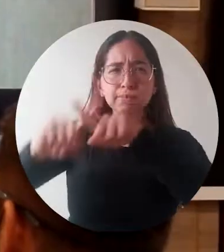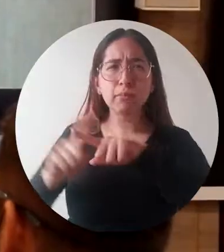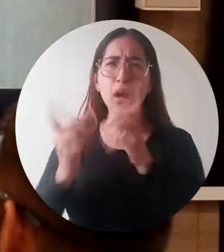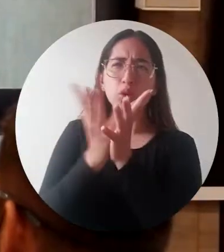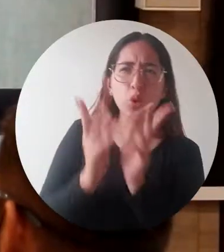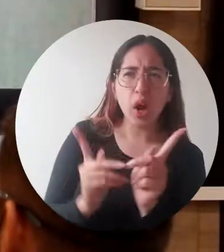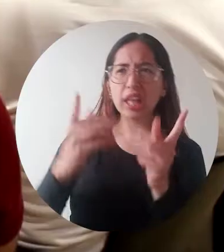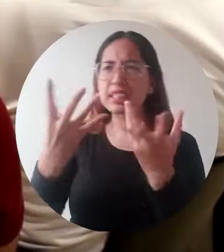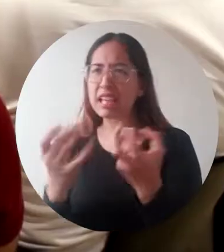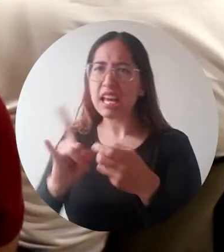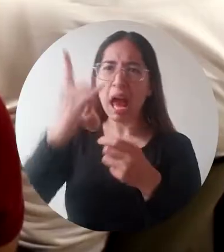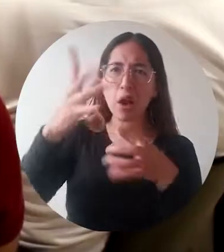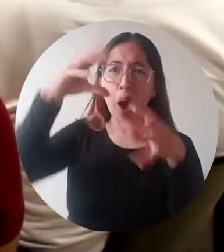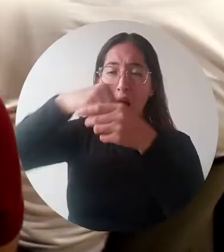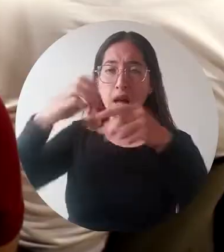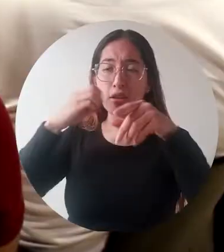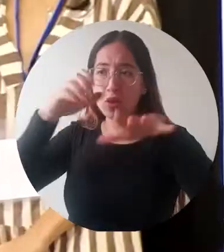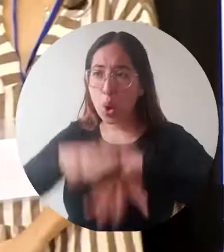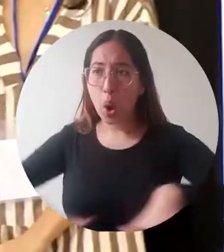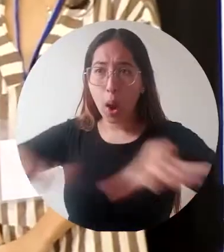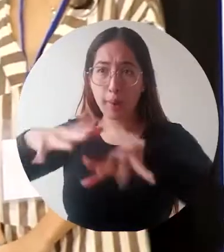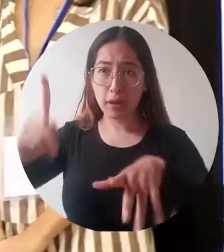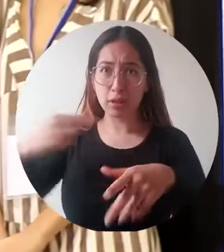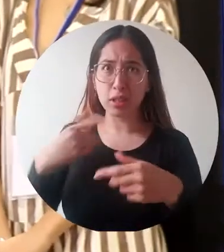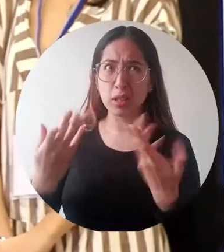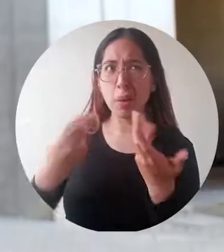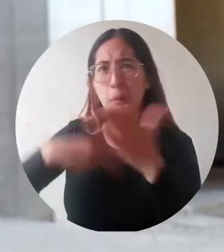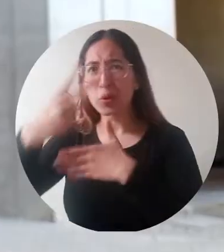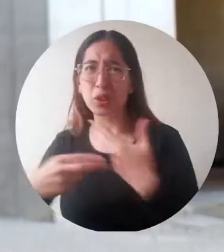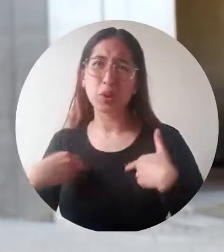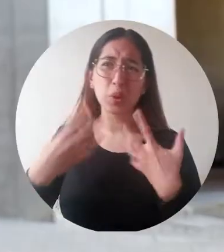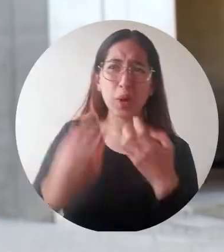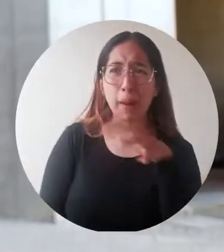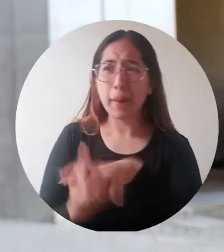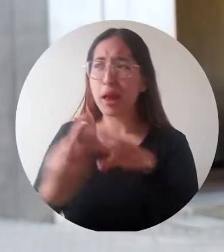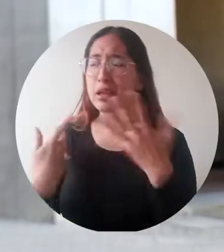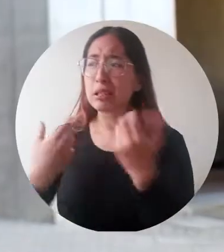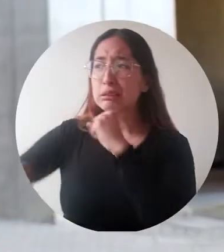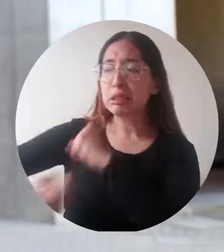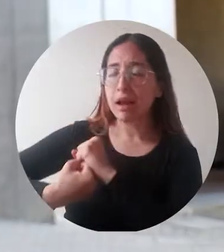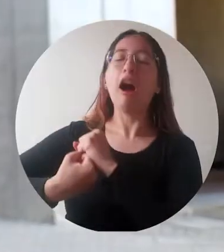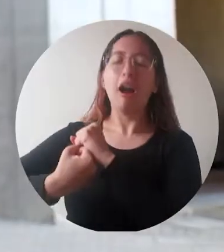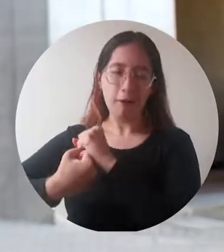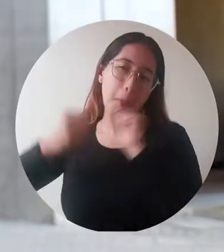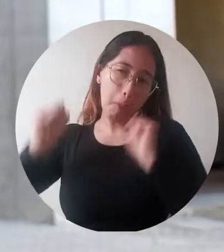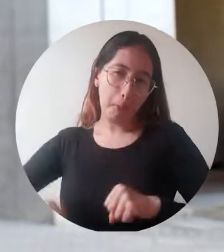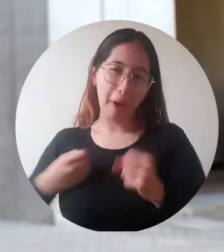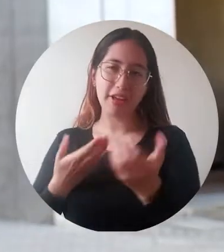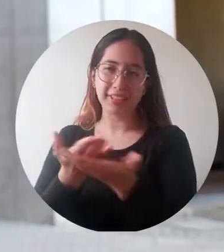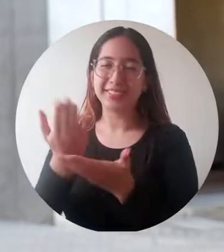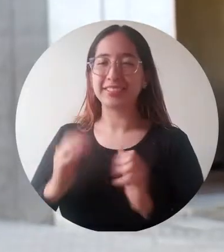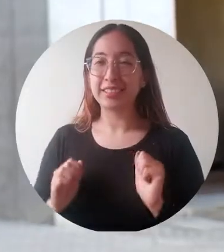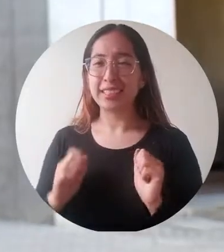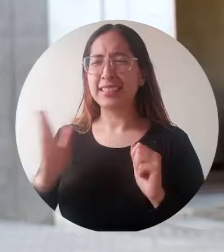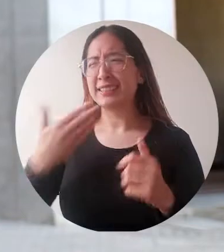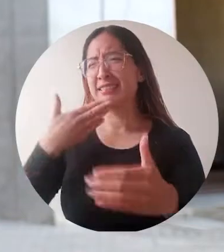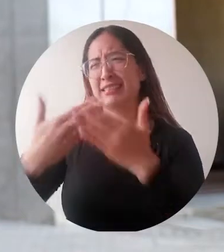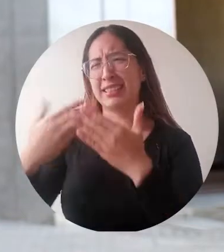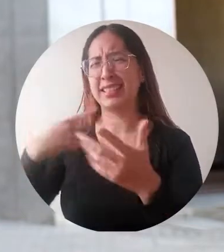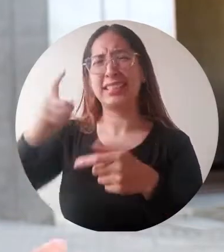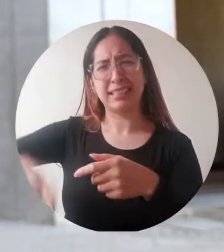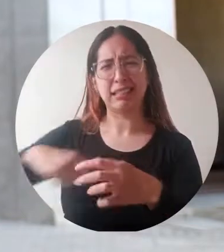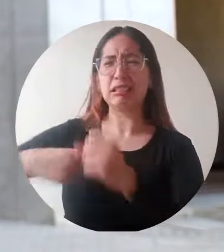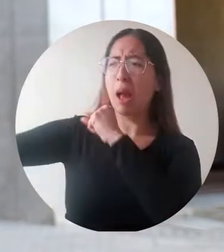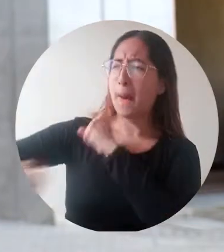departamento tengan un punto de partida en sus proyectos. El día que necesitaba como el acompañamiento o necesitaba este Kick